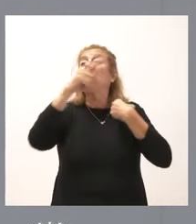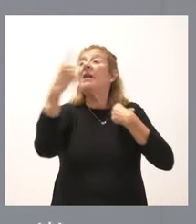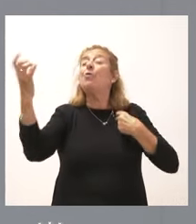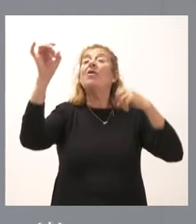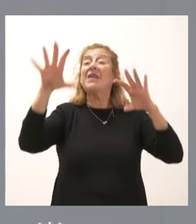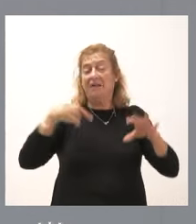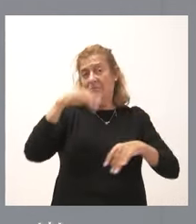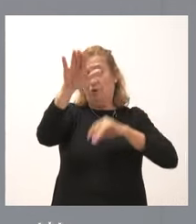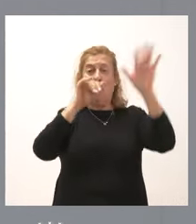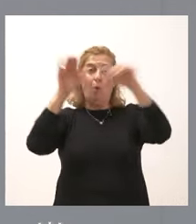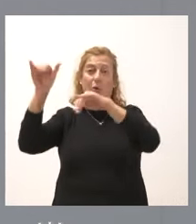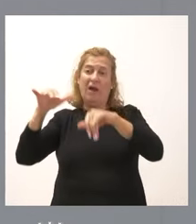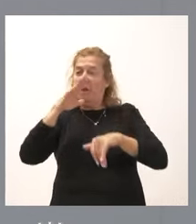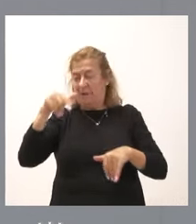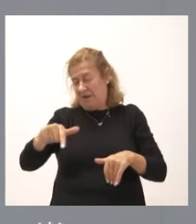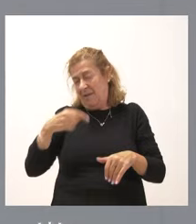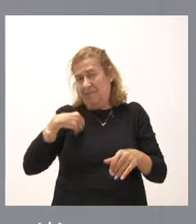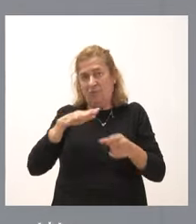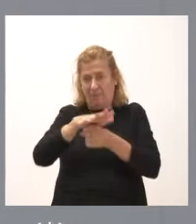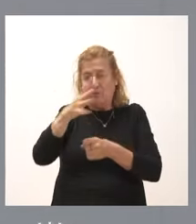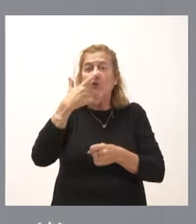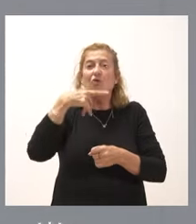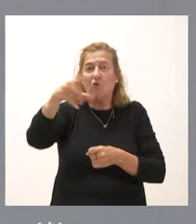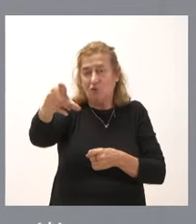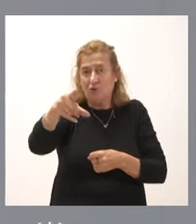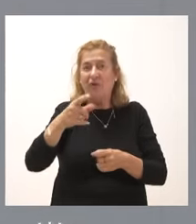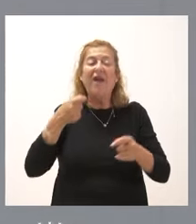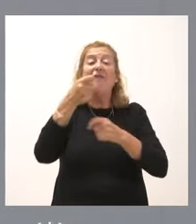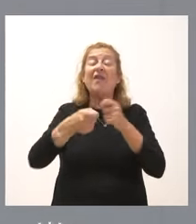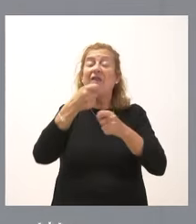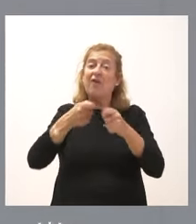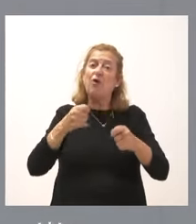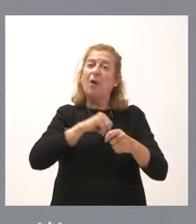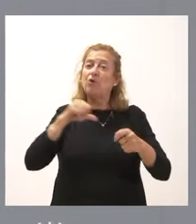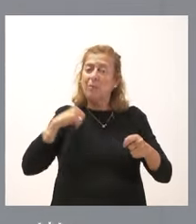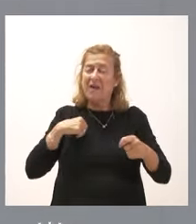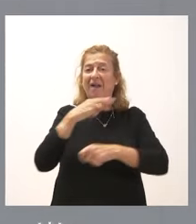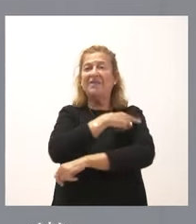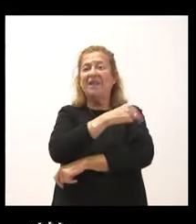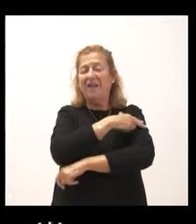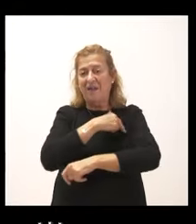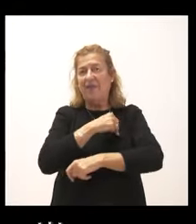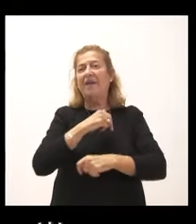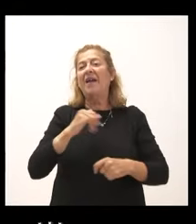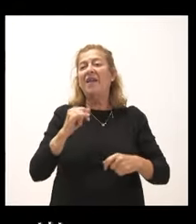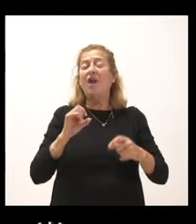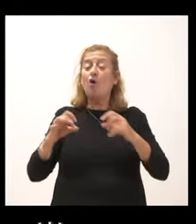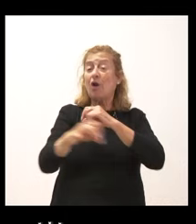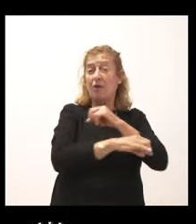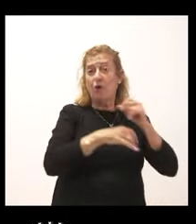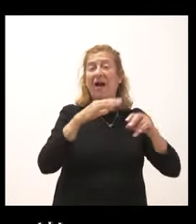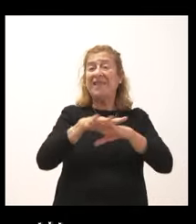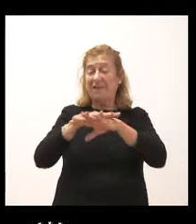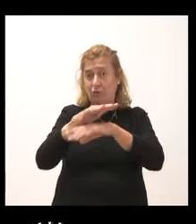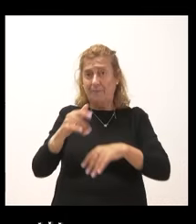podamos convocarles en ese triple ámbito que ustedes conocen, la financiación autonómica, la sanidad y el corredor atlántico. Sí, volviendo a la reforma del EZIL,